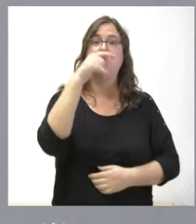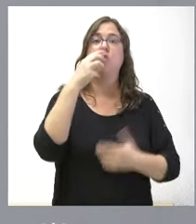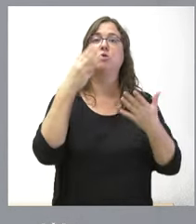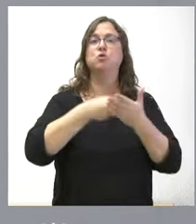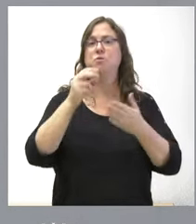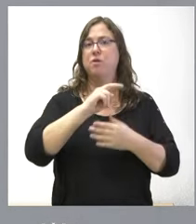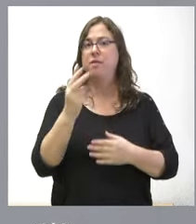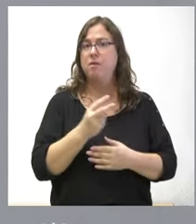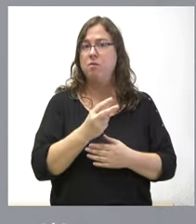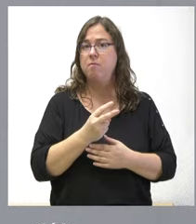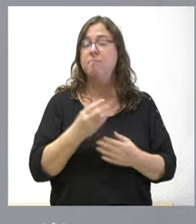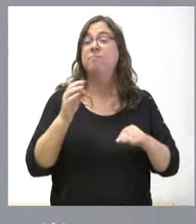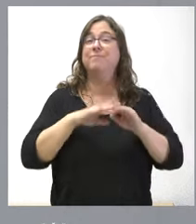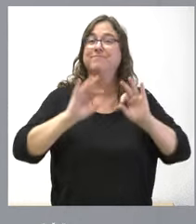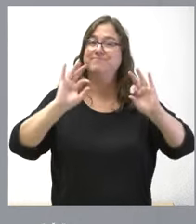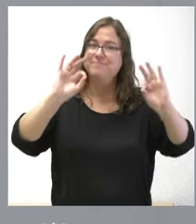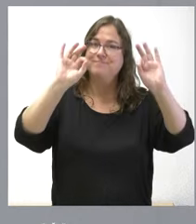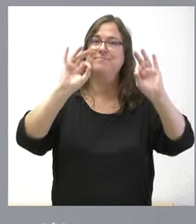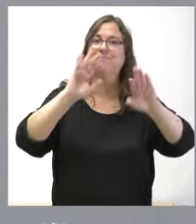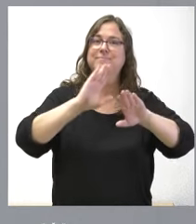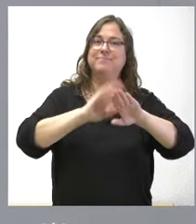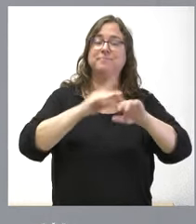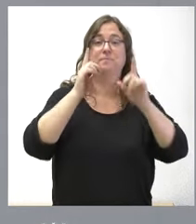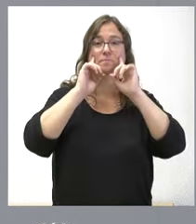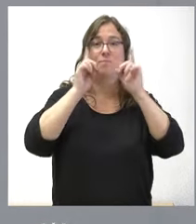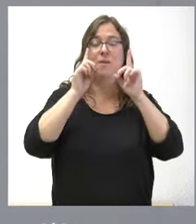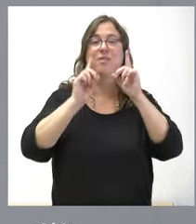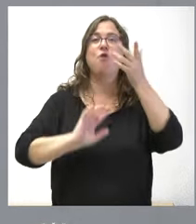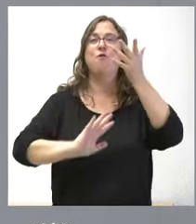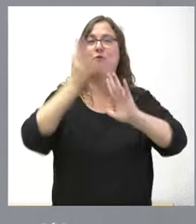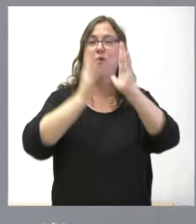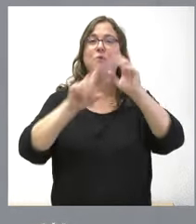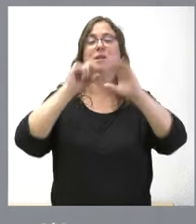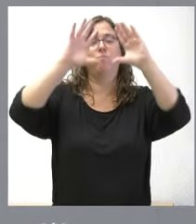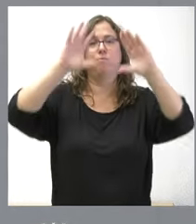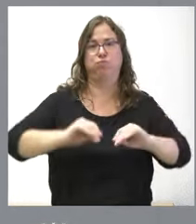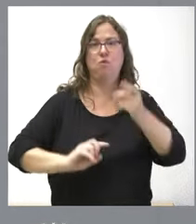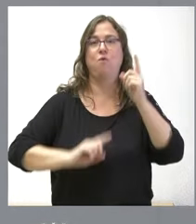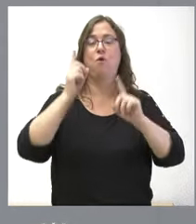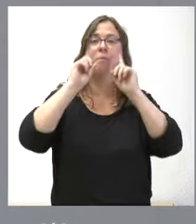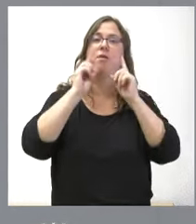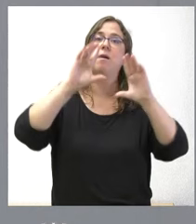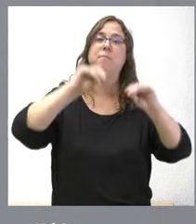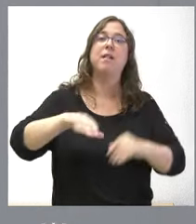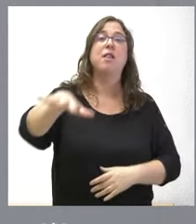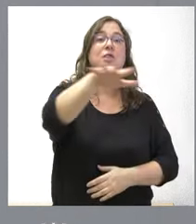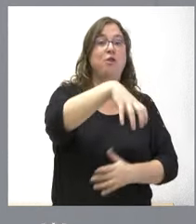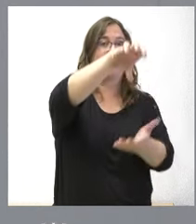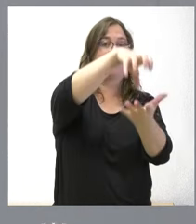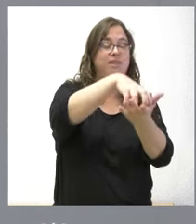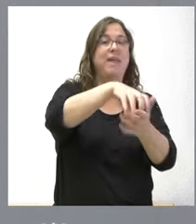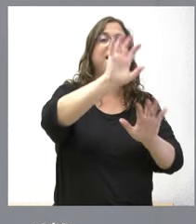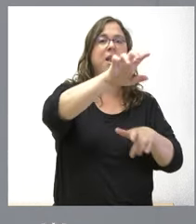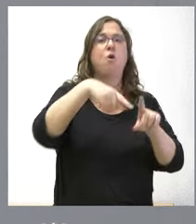de euros para medios especializados de prevención y extinción de incendios forestales en las bases de León y de Zamora.